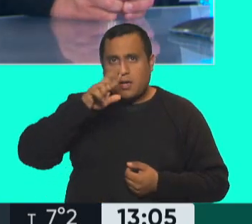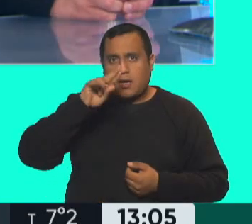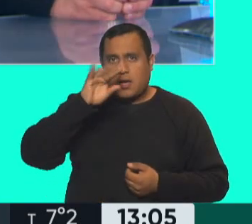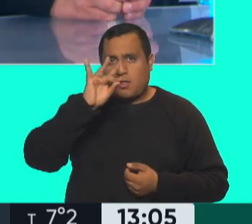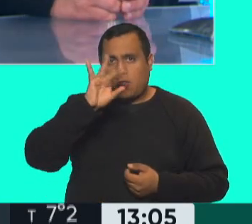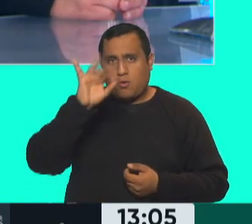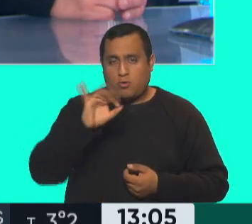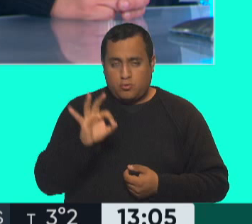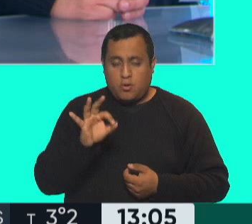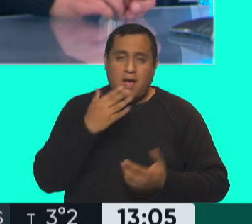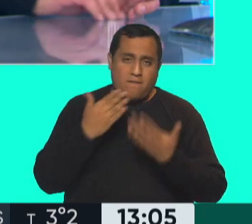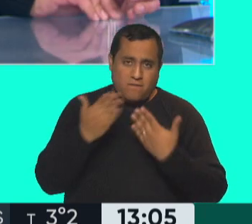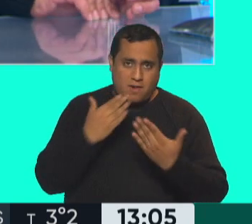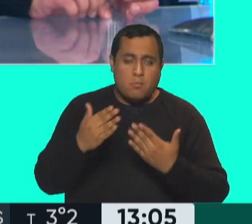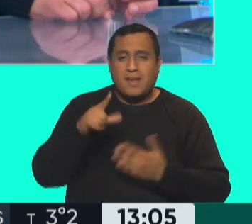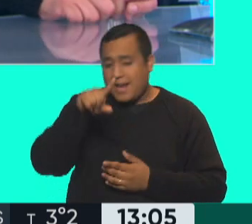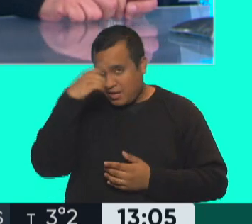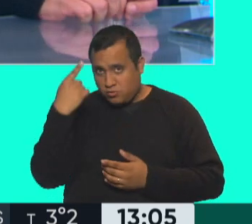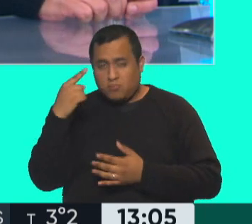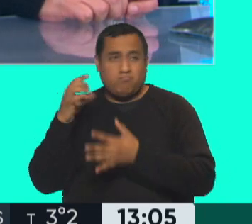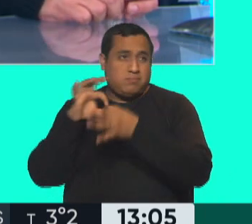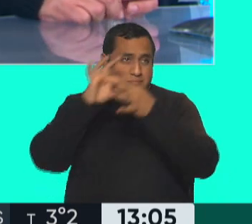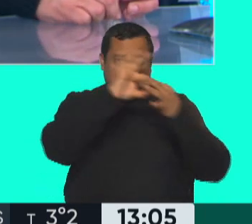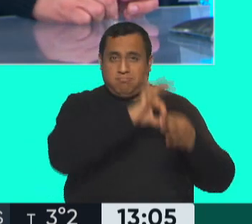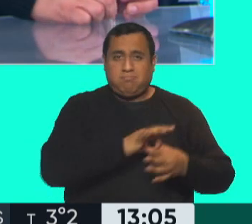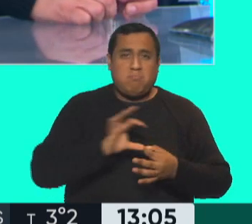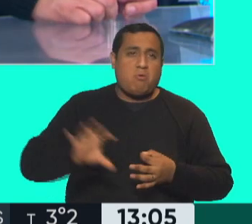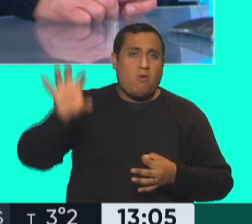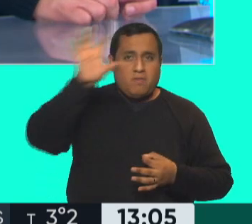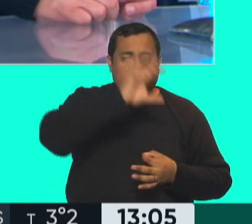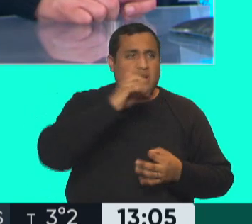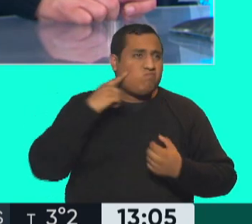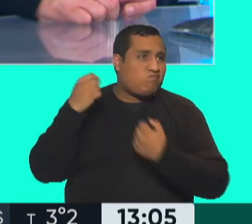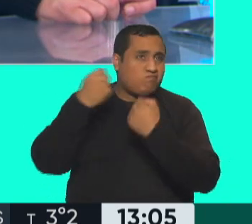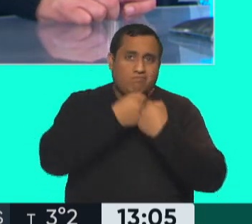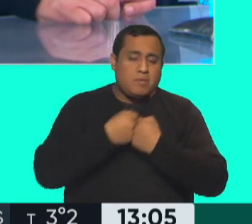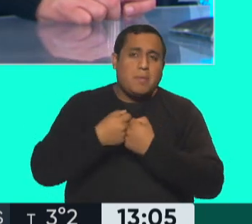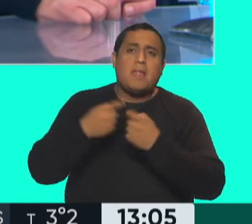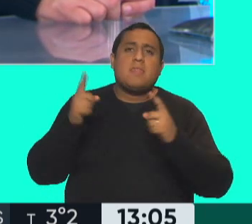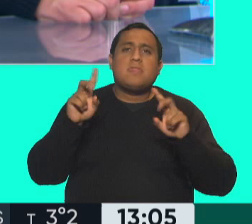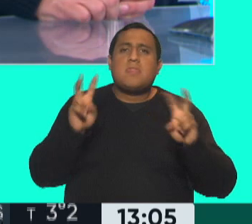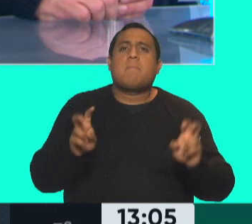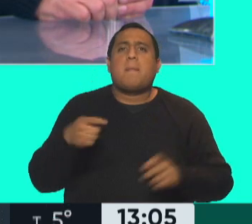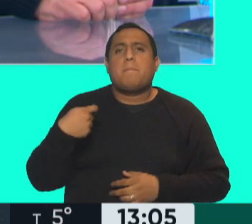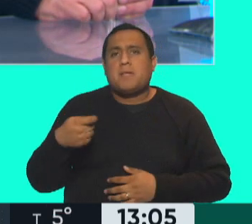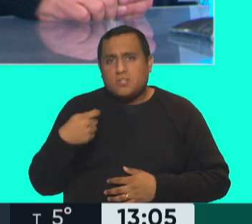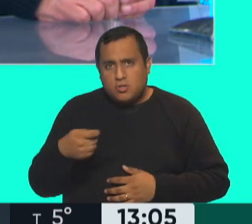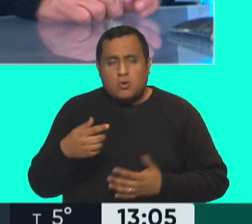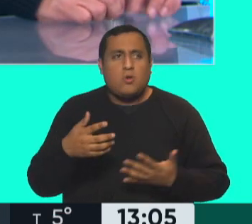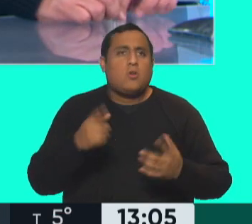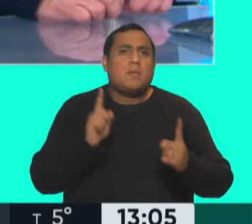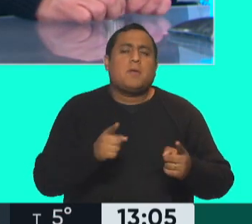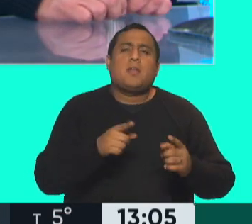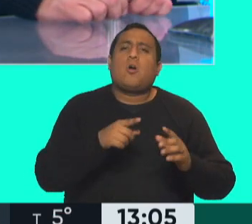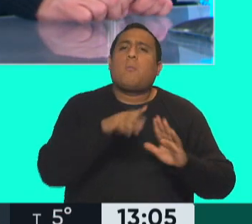la Nación articula con todas las jurisdicciones para, no solo pensiones, sino para el programa federal Incluir Salud,